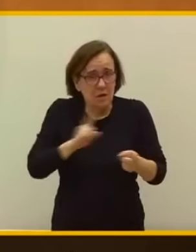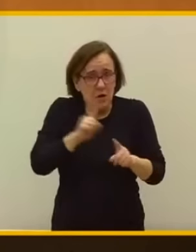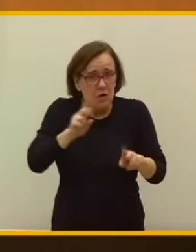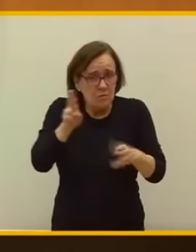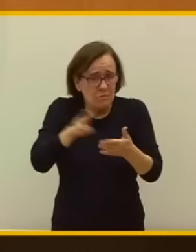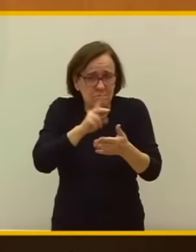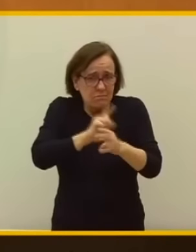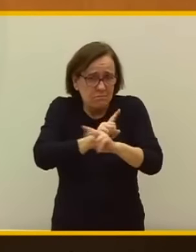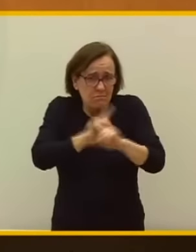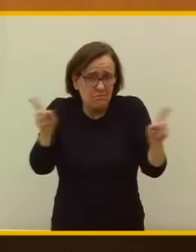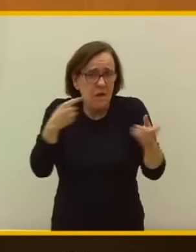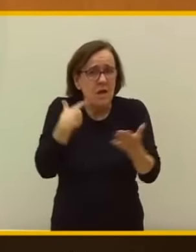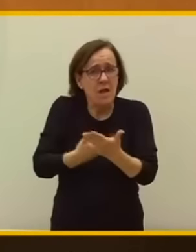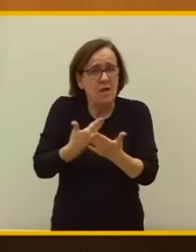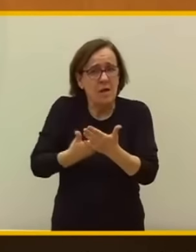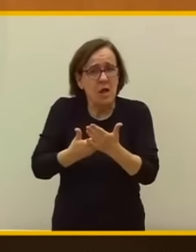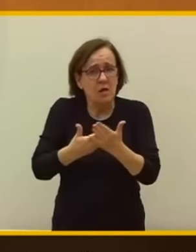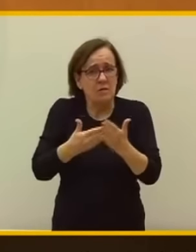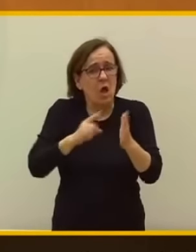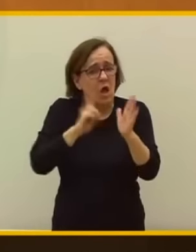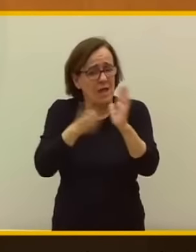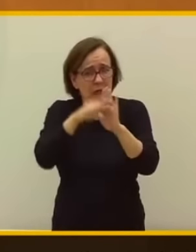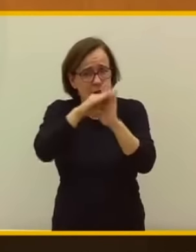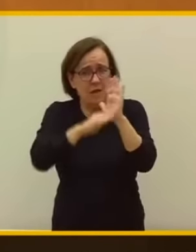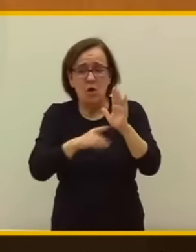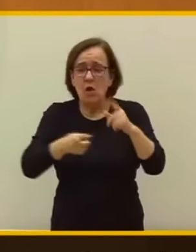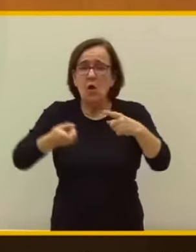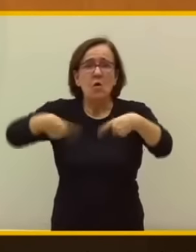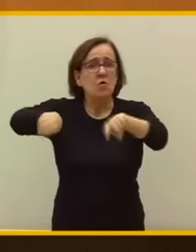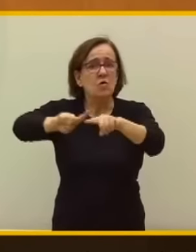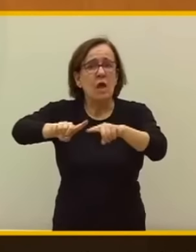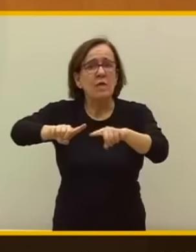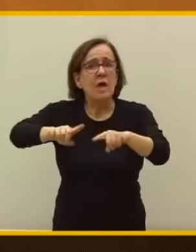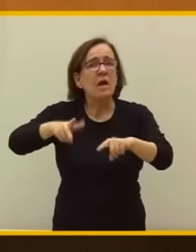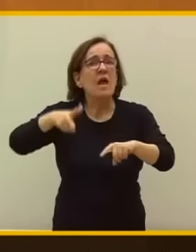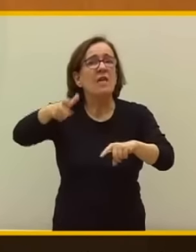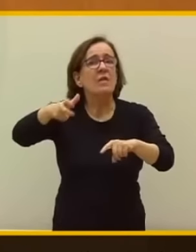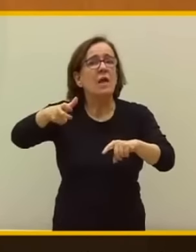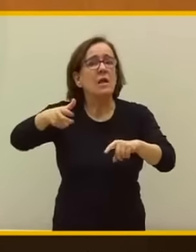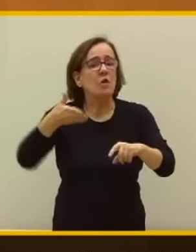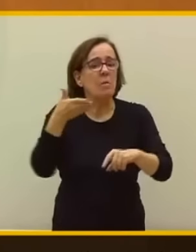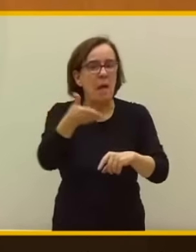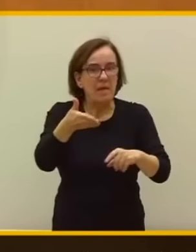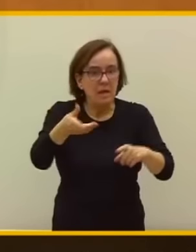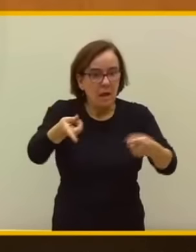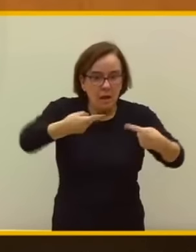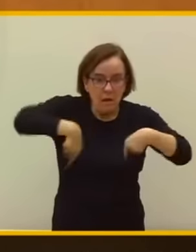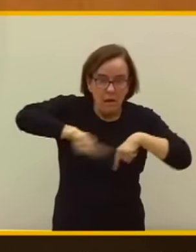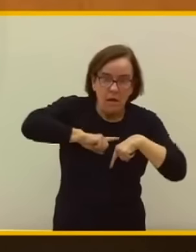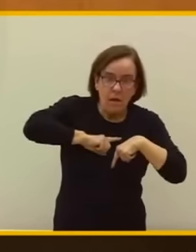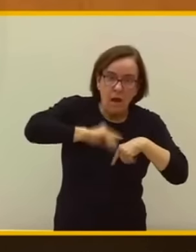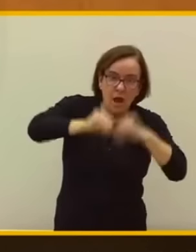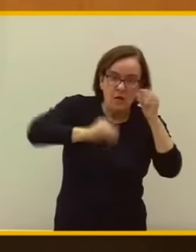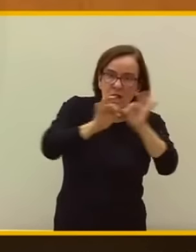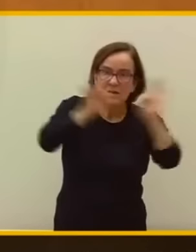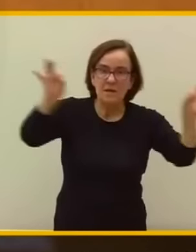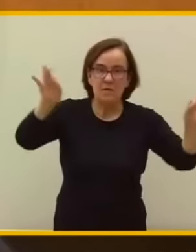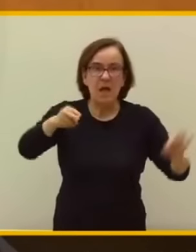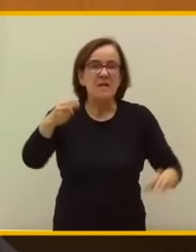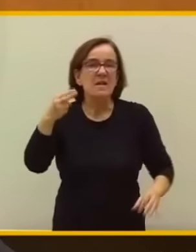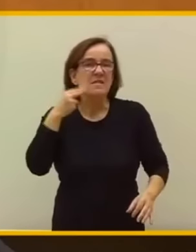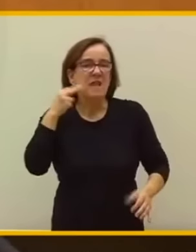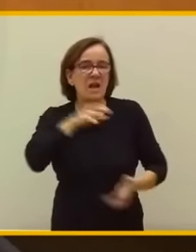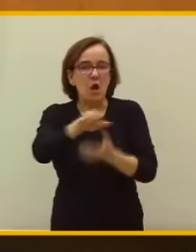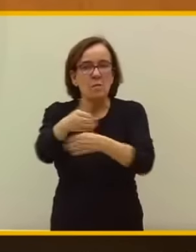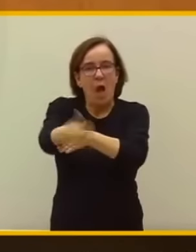el sistema que tiene que garantizar el orden y la ley. Ustedes no están legitimados para pedir a los demás absolutamente nada. Ustedes son los del terrorismo